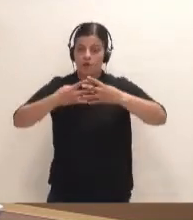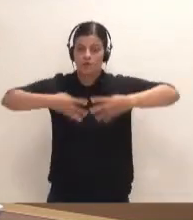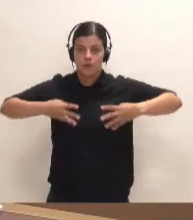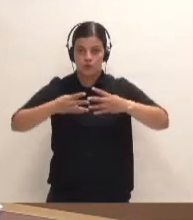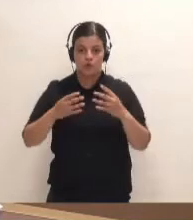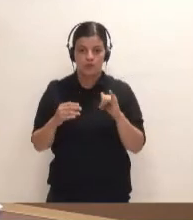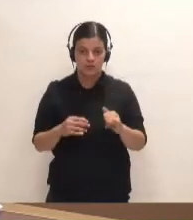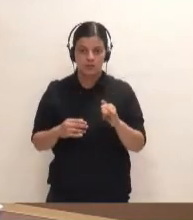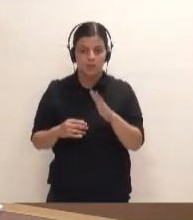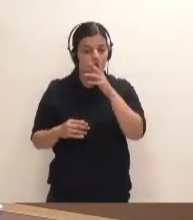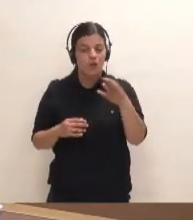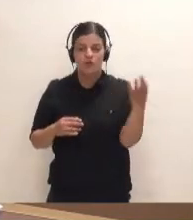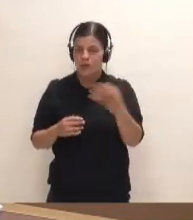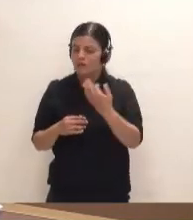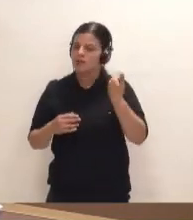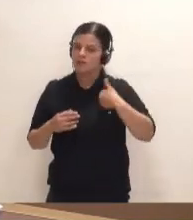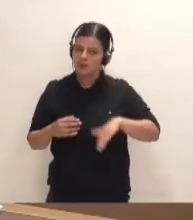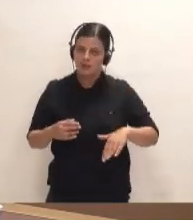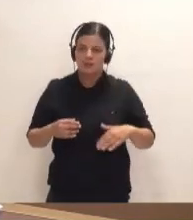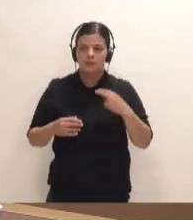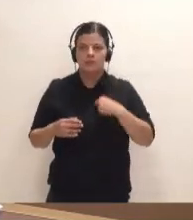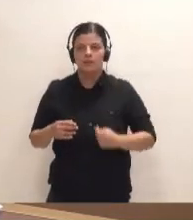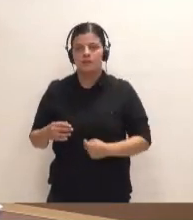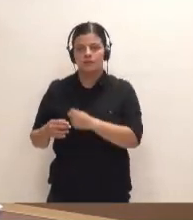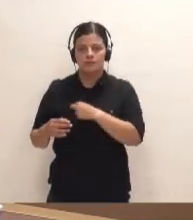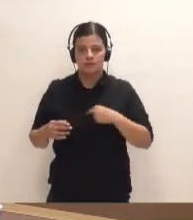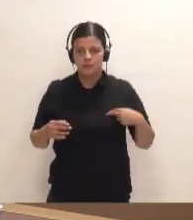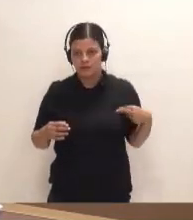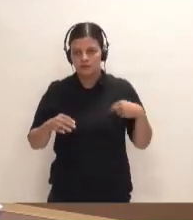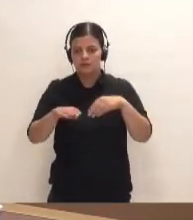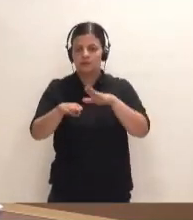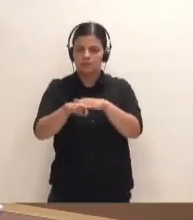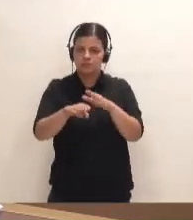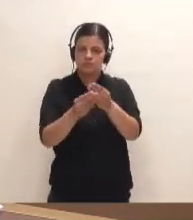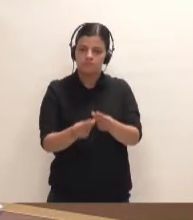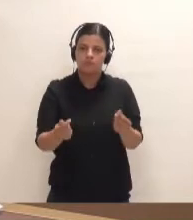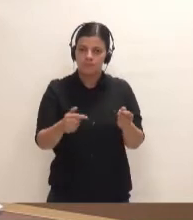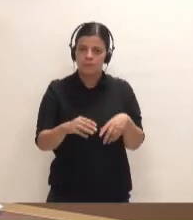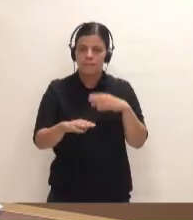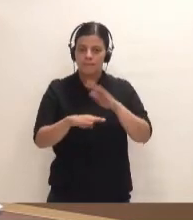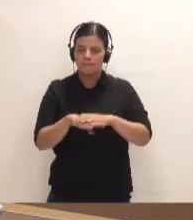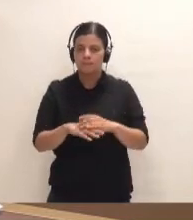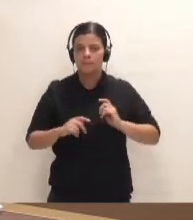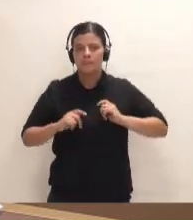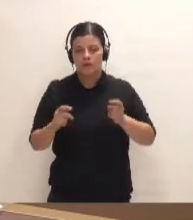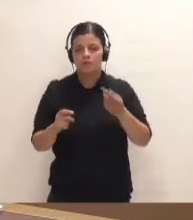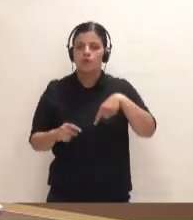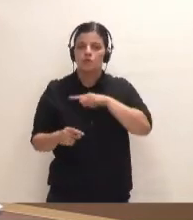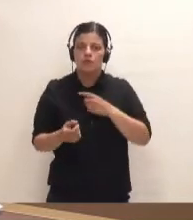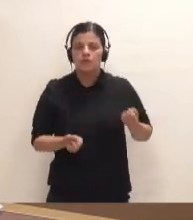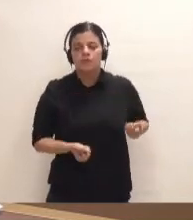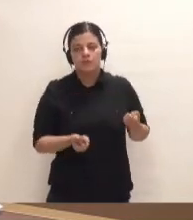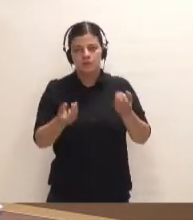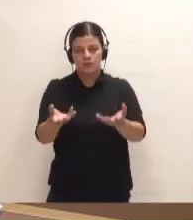descongestionando, termino ya, descongestionando a los cristianos con una intervención que, además, propice, y eso lo ponemos nosotros encima de la mesa